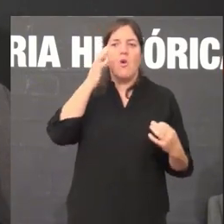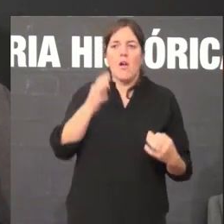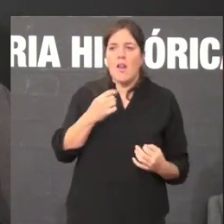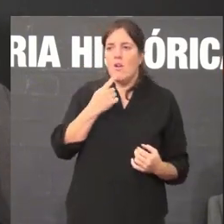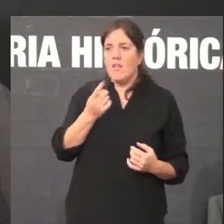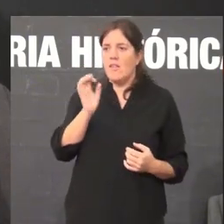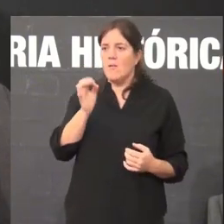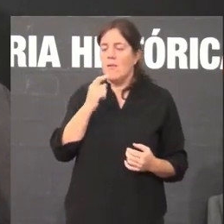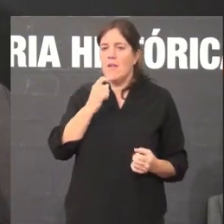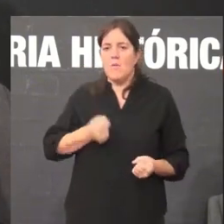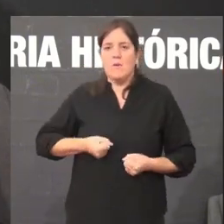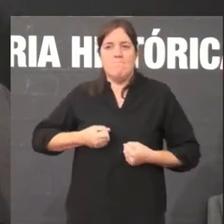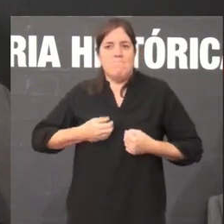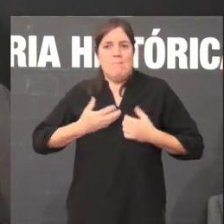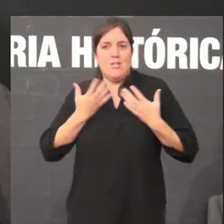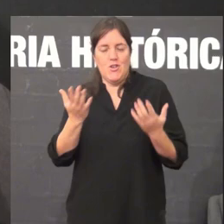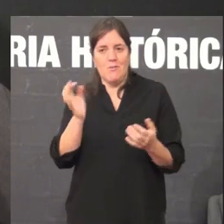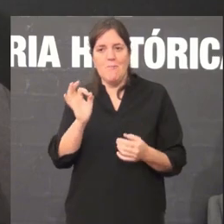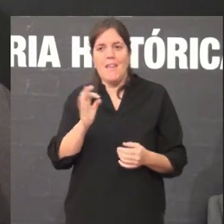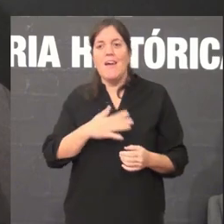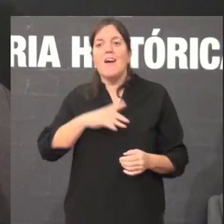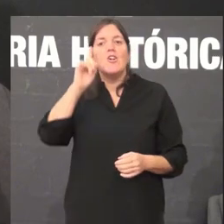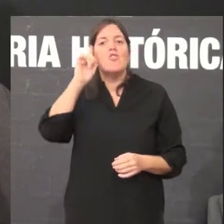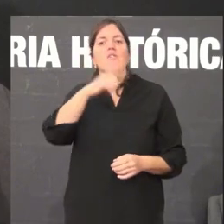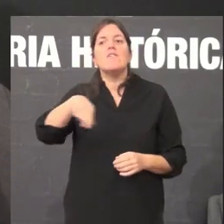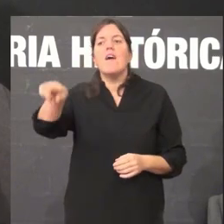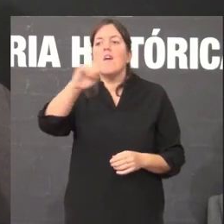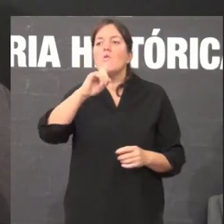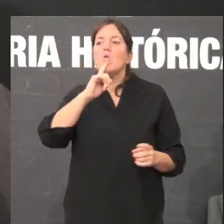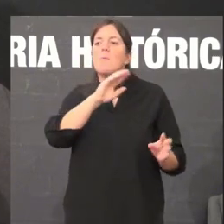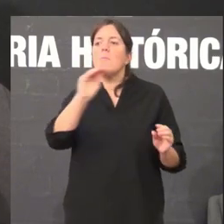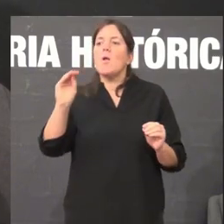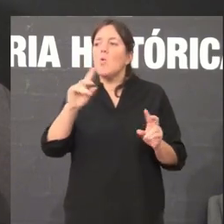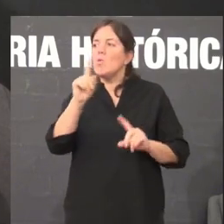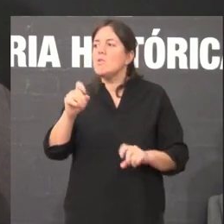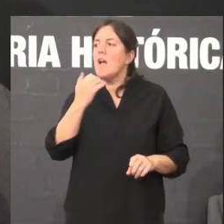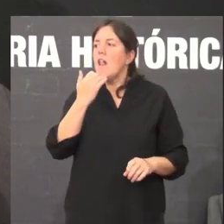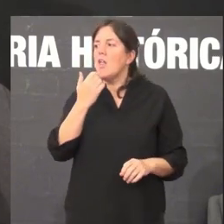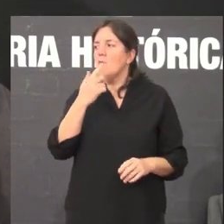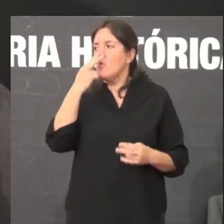a paixón que mostra Non sei se hai alguna preguntinha polo público